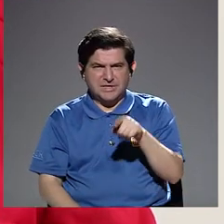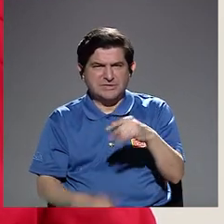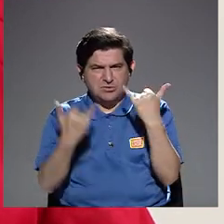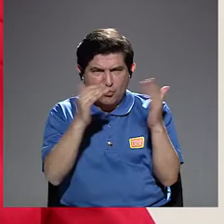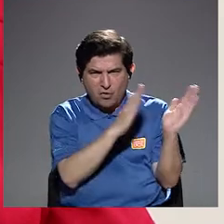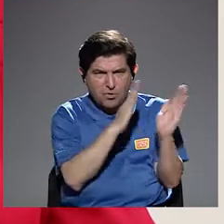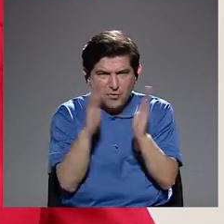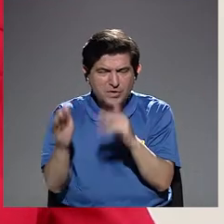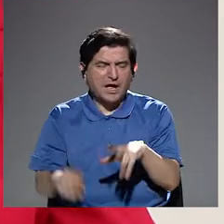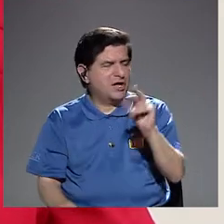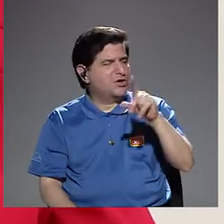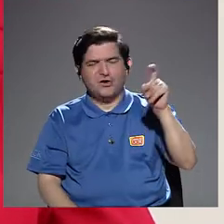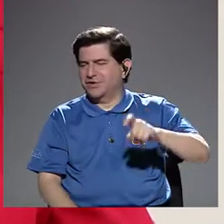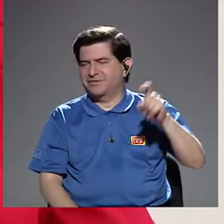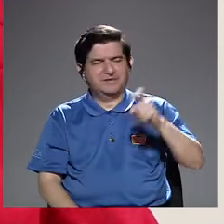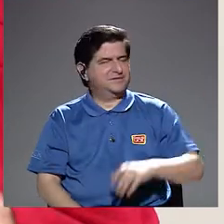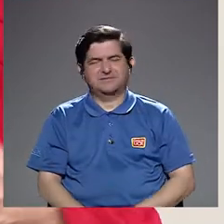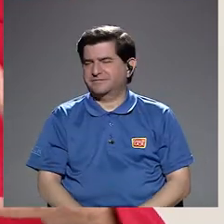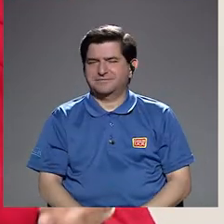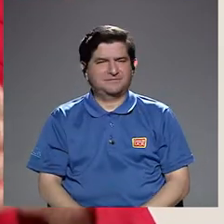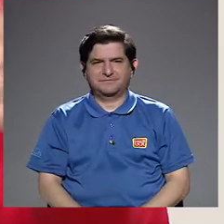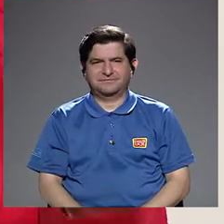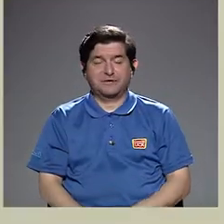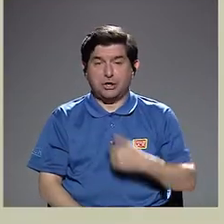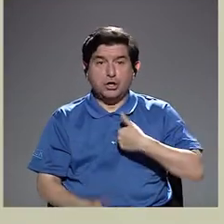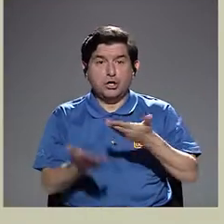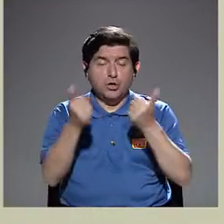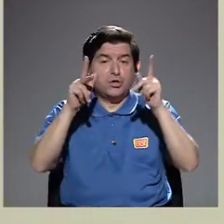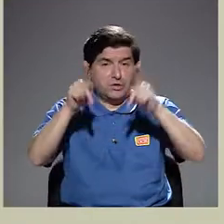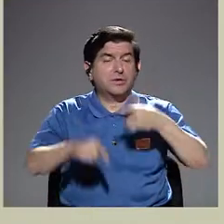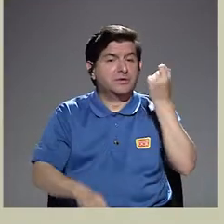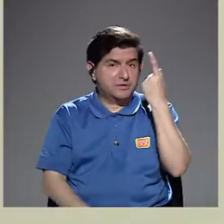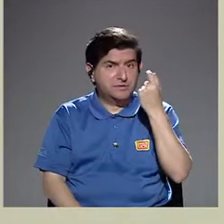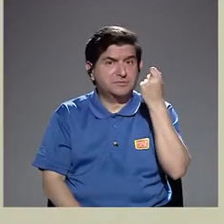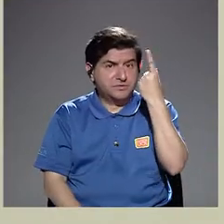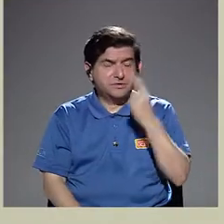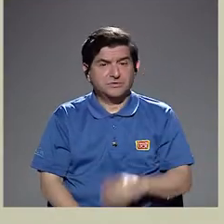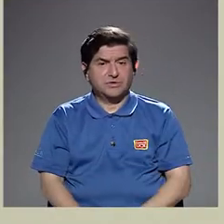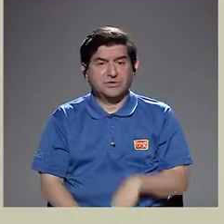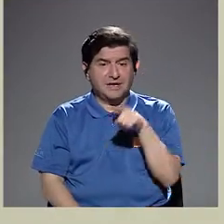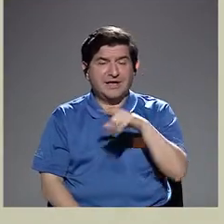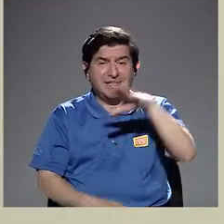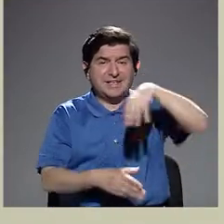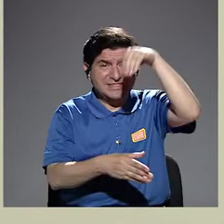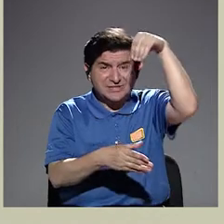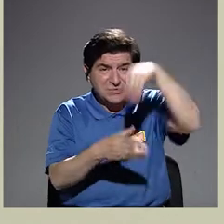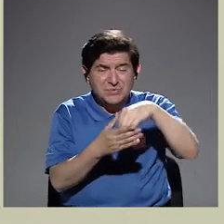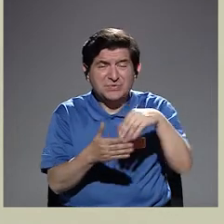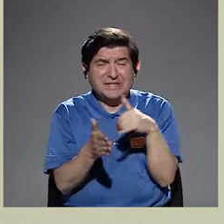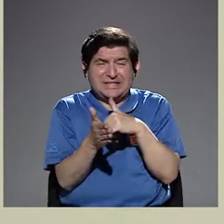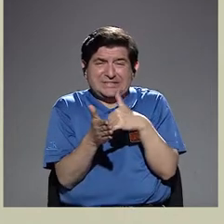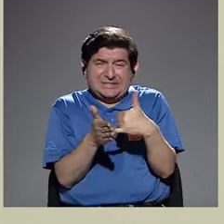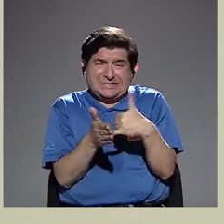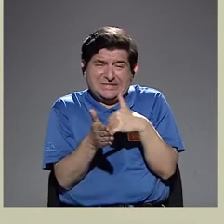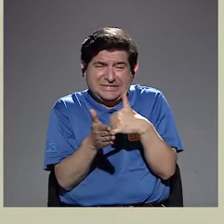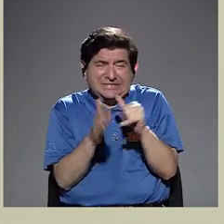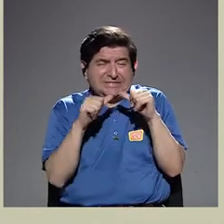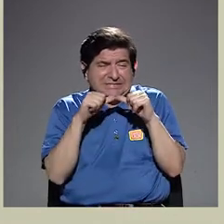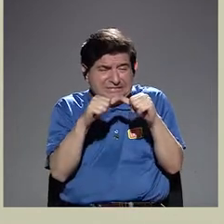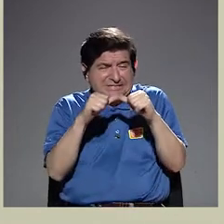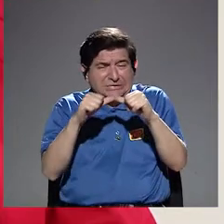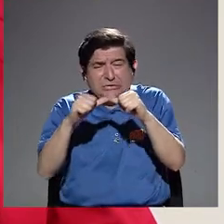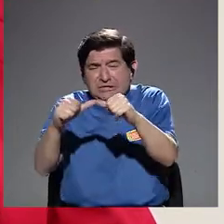acto premeditado. Exactamente. Y quiero que la gente entienda, ¿verdad? Que es un contexto de vulnerabilidades